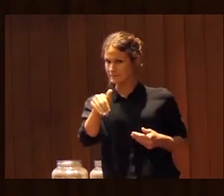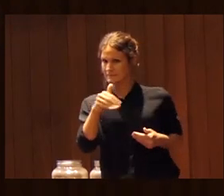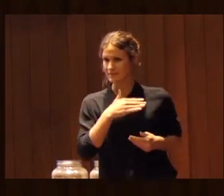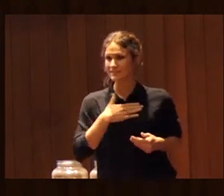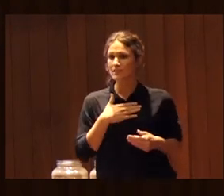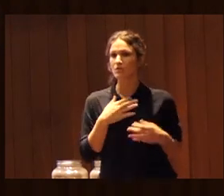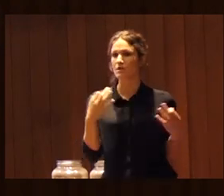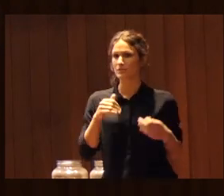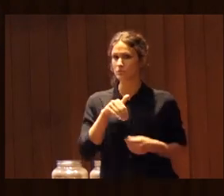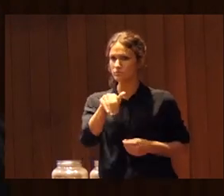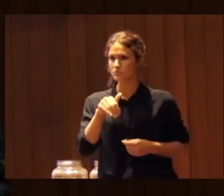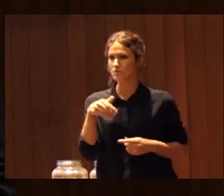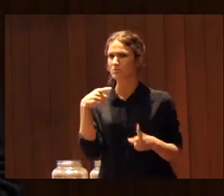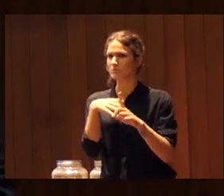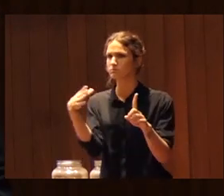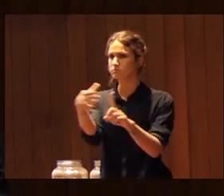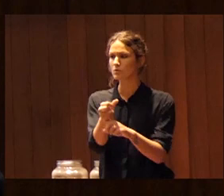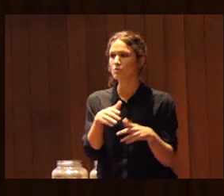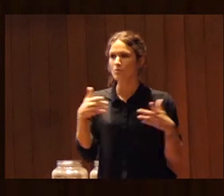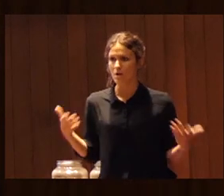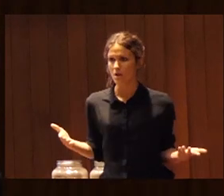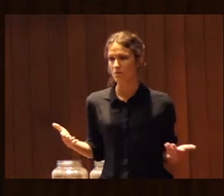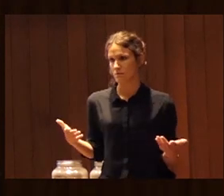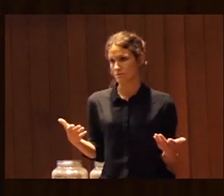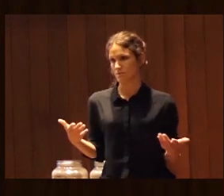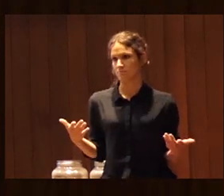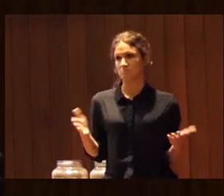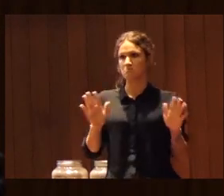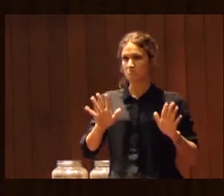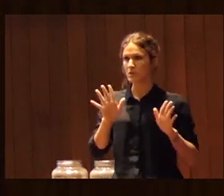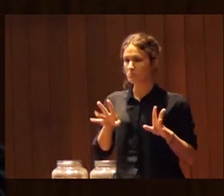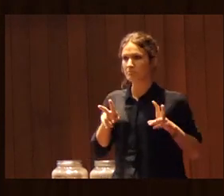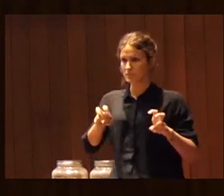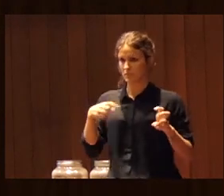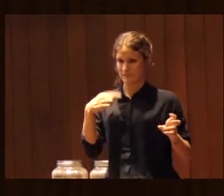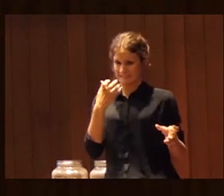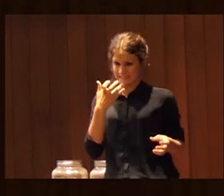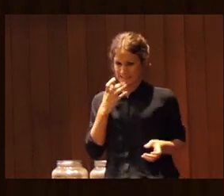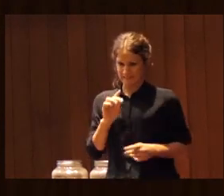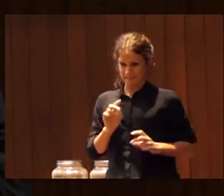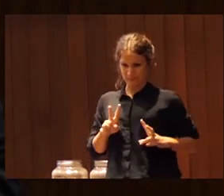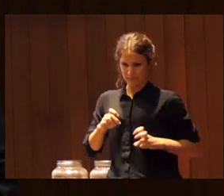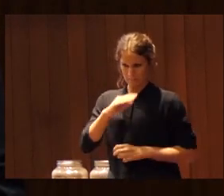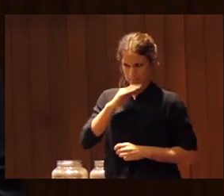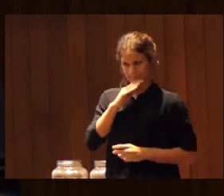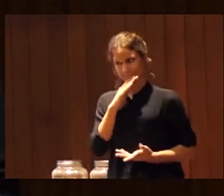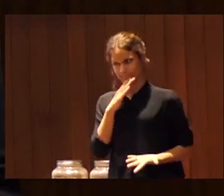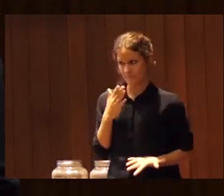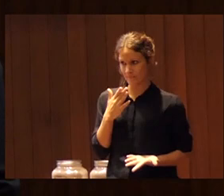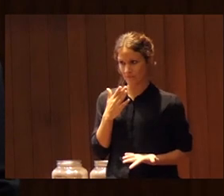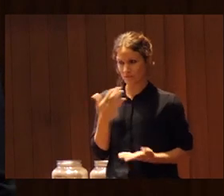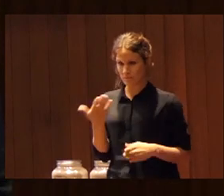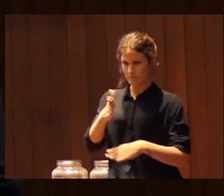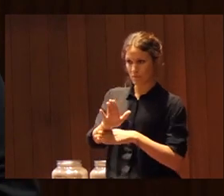objetivo quiero quiero ¿no? a dónde quiero llegar pero en principio claro si ya se mosquean pues igual hay que pedirles bueno entonces ¿cómo planteamos esto?